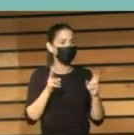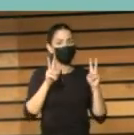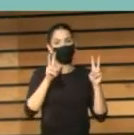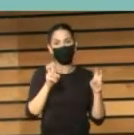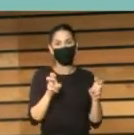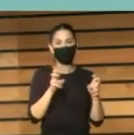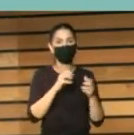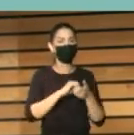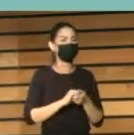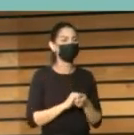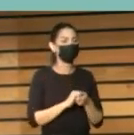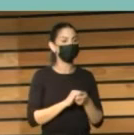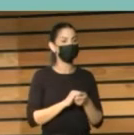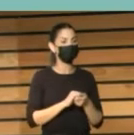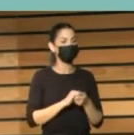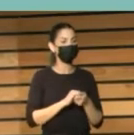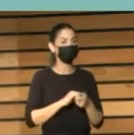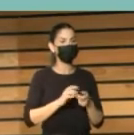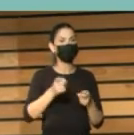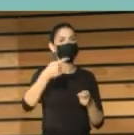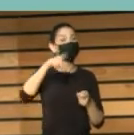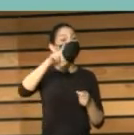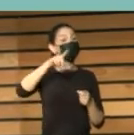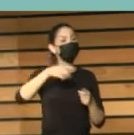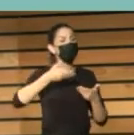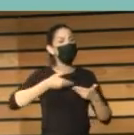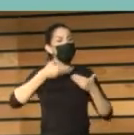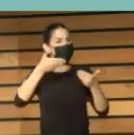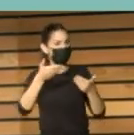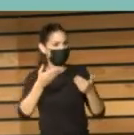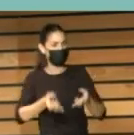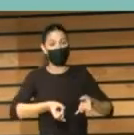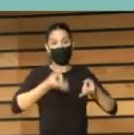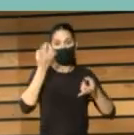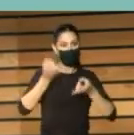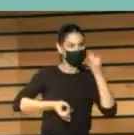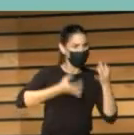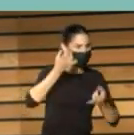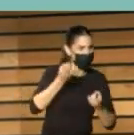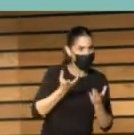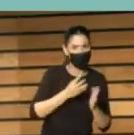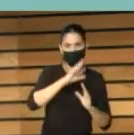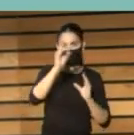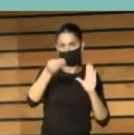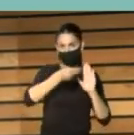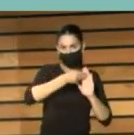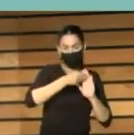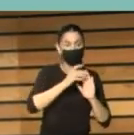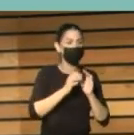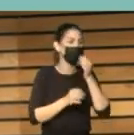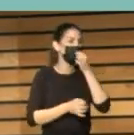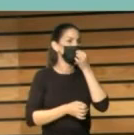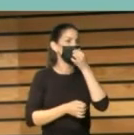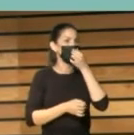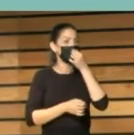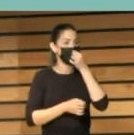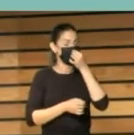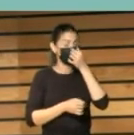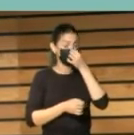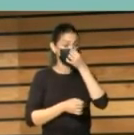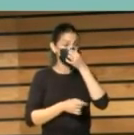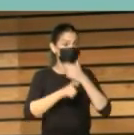sistémica en la que también ofrecen actividades complementarias igualmente atractivas para que el